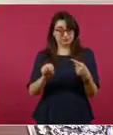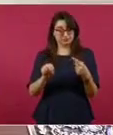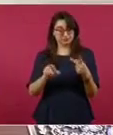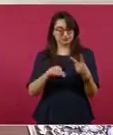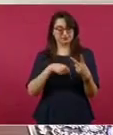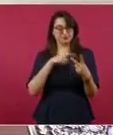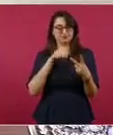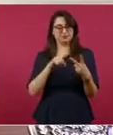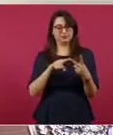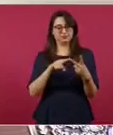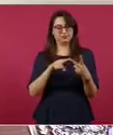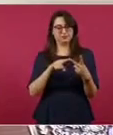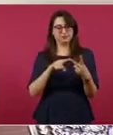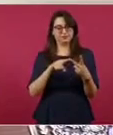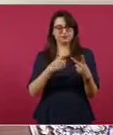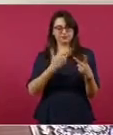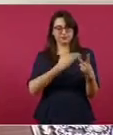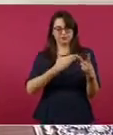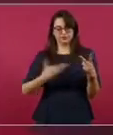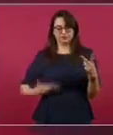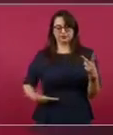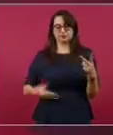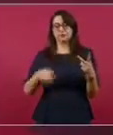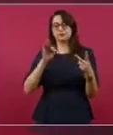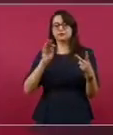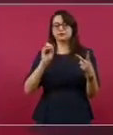el presidente Fox,